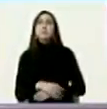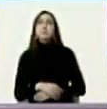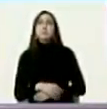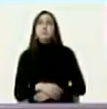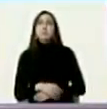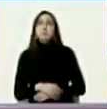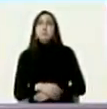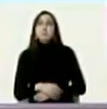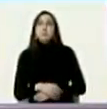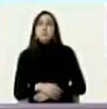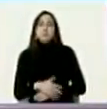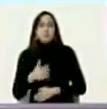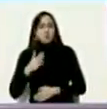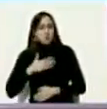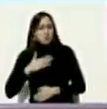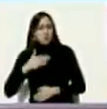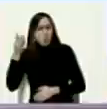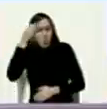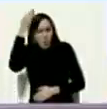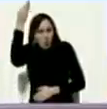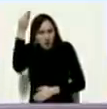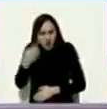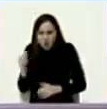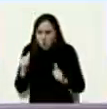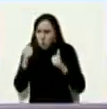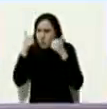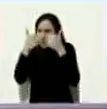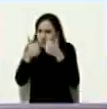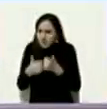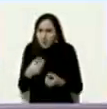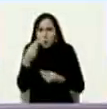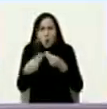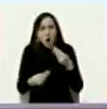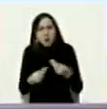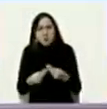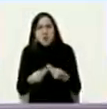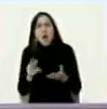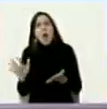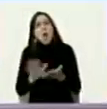creo que comenzamos a transitar la solución